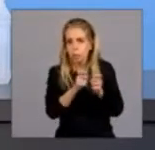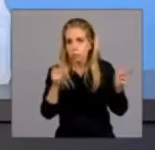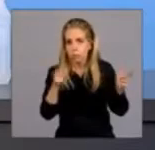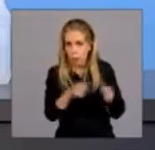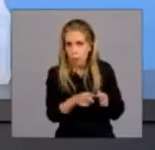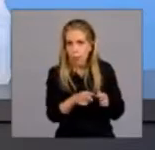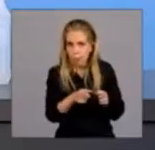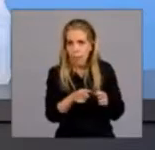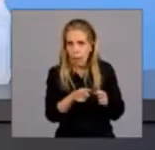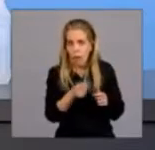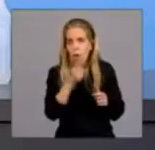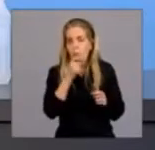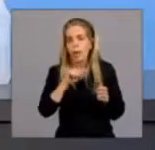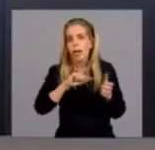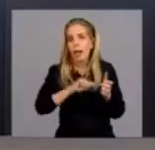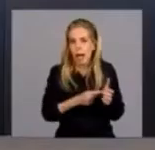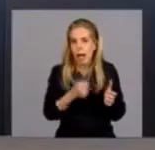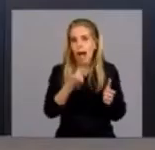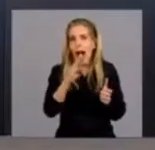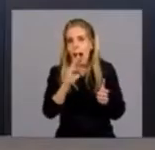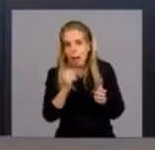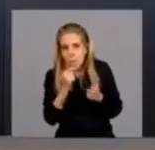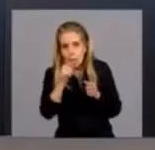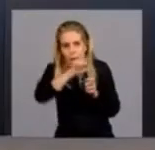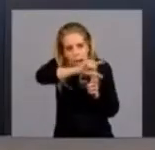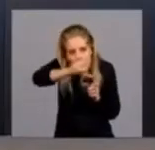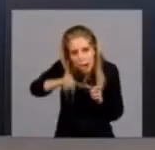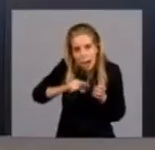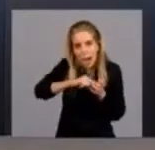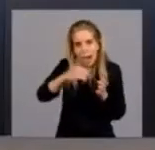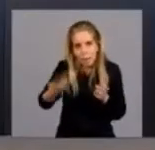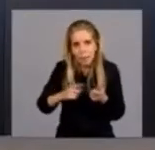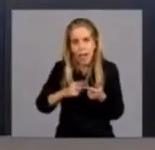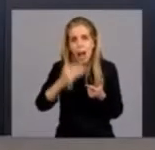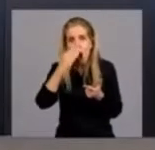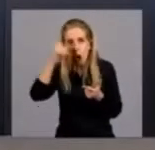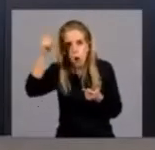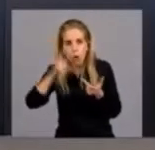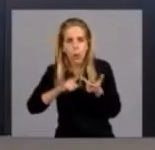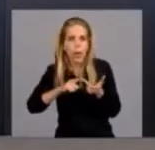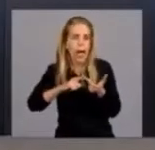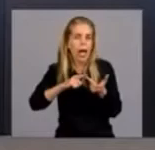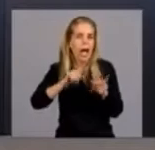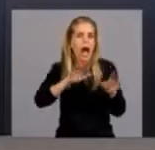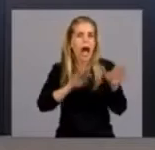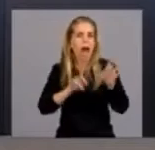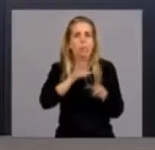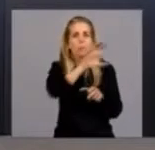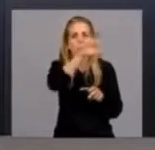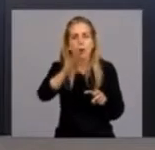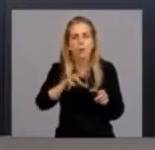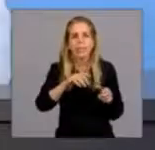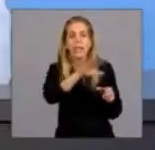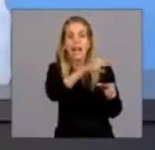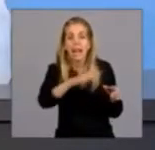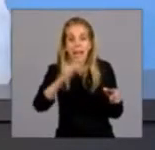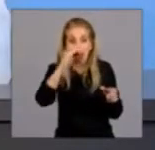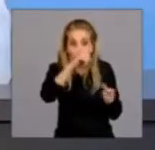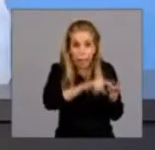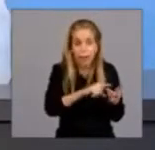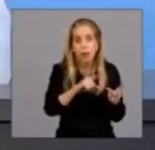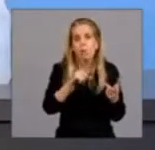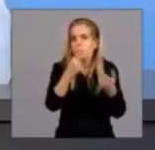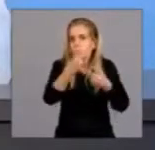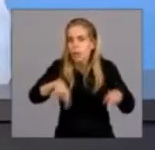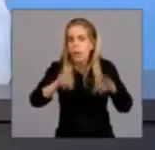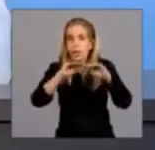Esto es lo que pasa en el AMBA, en el Gran Resistencia, en Gran Córdoba, en algunas ciudades de Río Negro y en Treleu. El